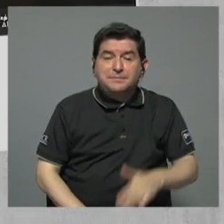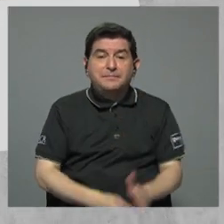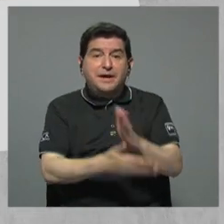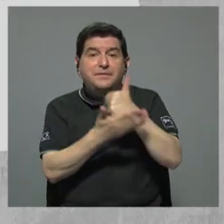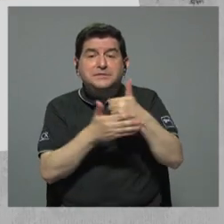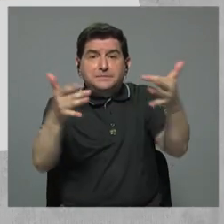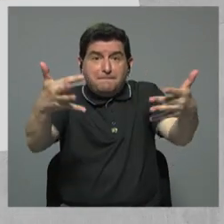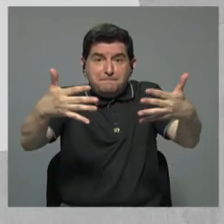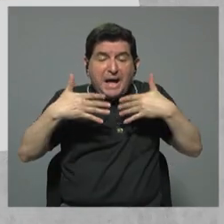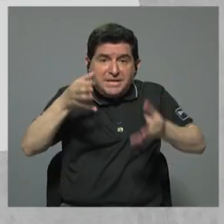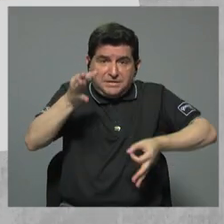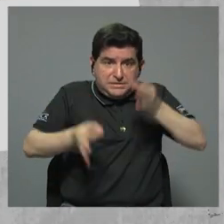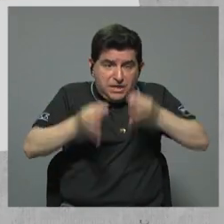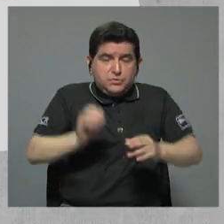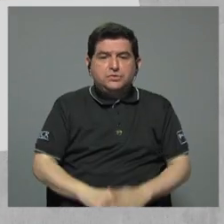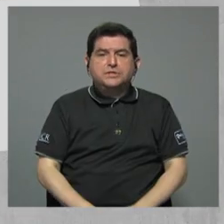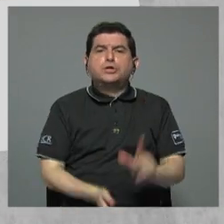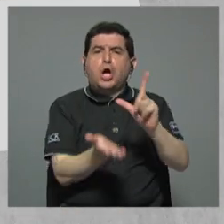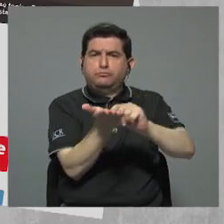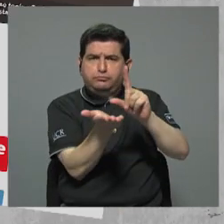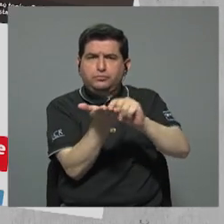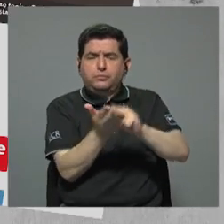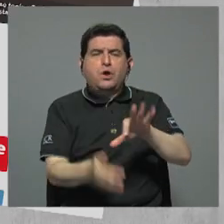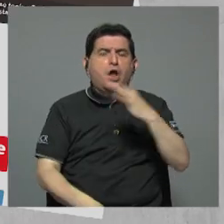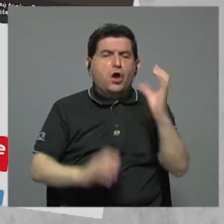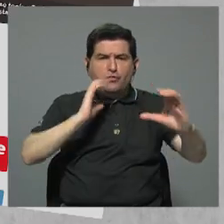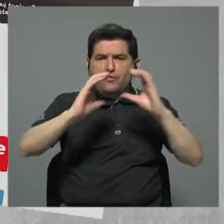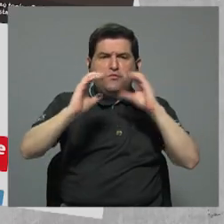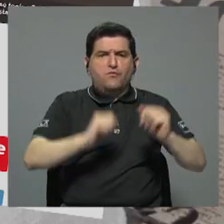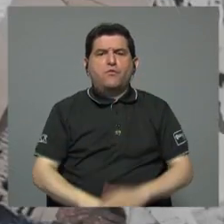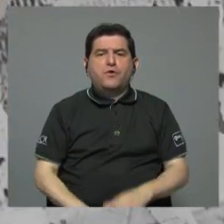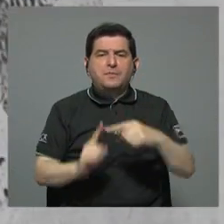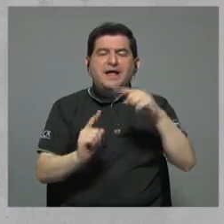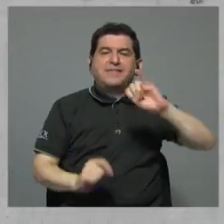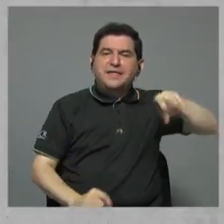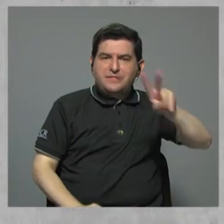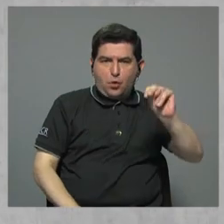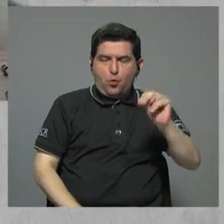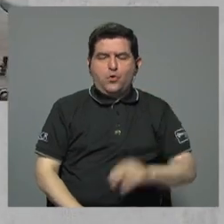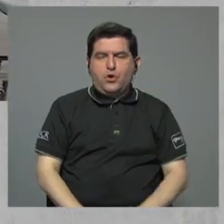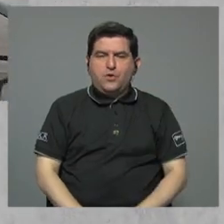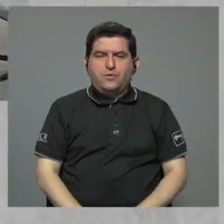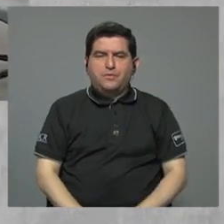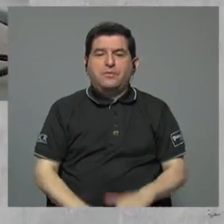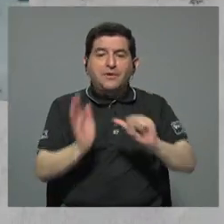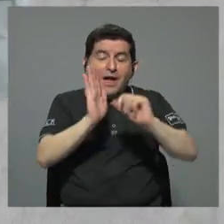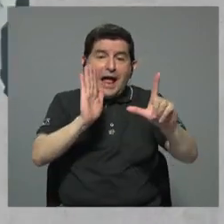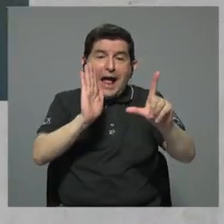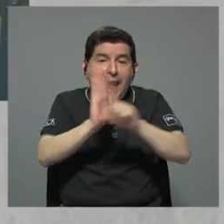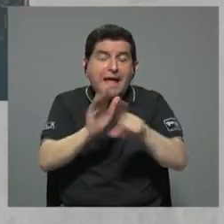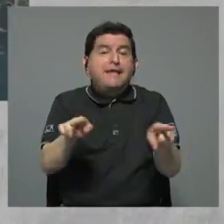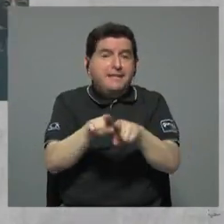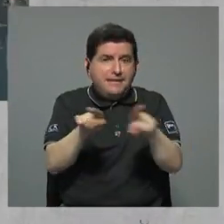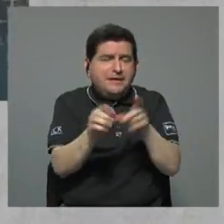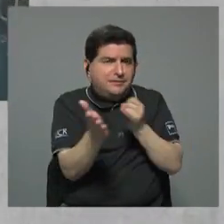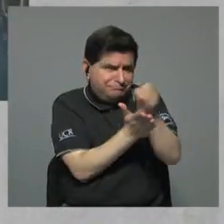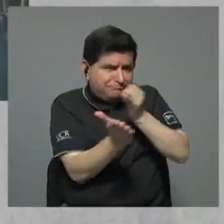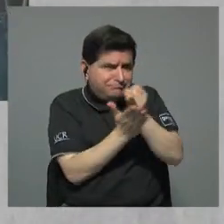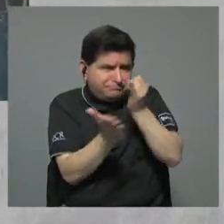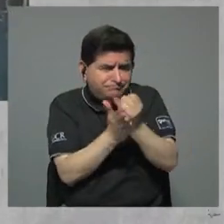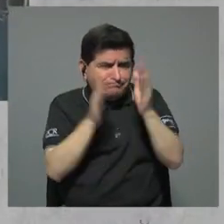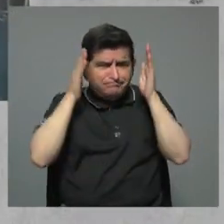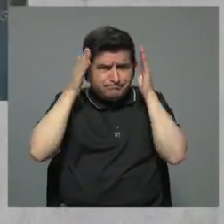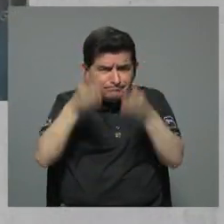partes del expediente judicial son publicados en medios de comunicación desde junio. La Asamblea Legislativa también investiga,